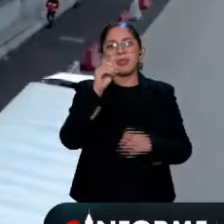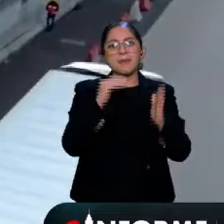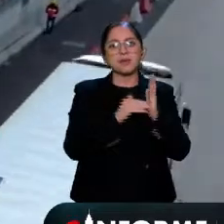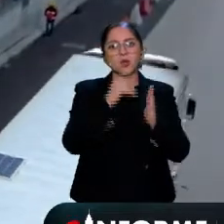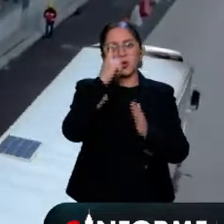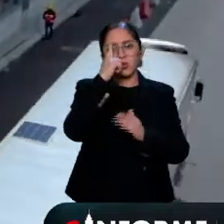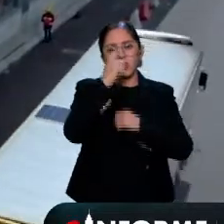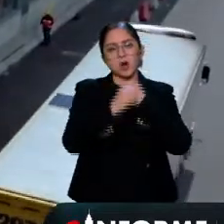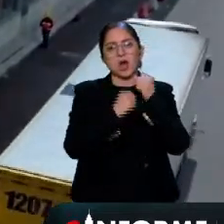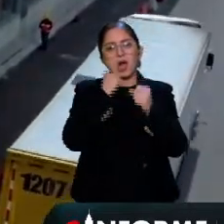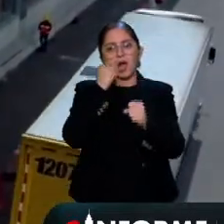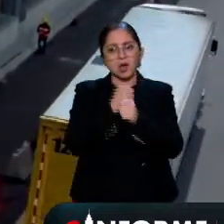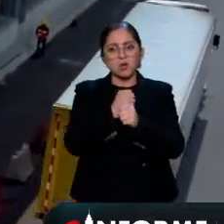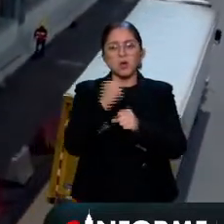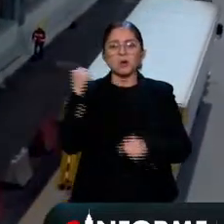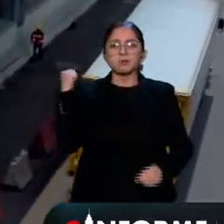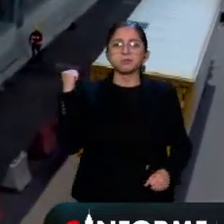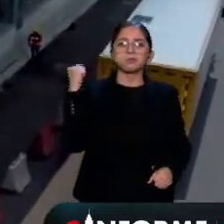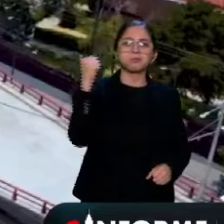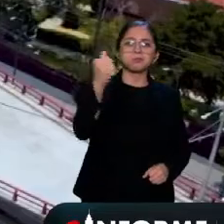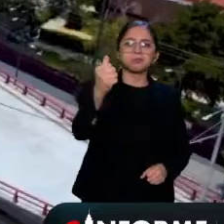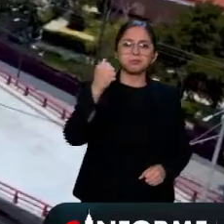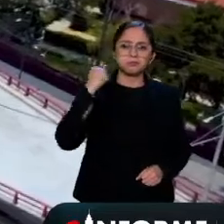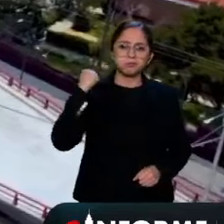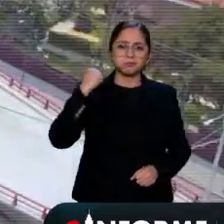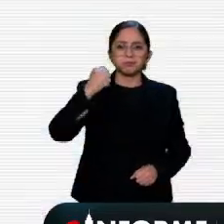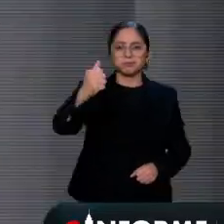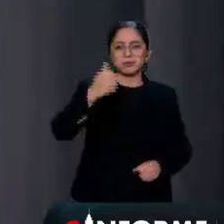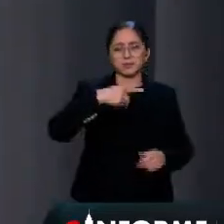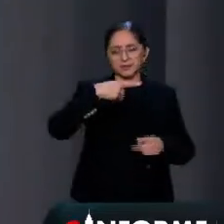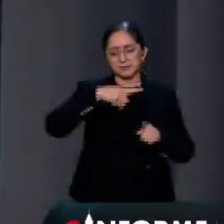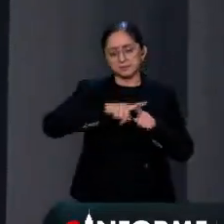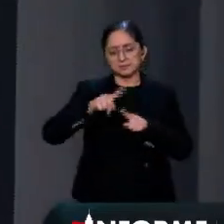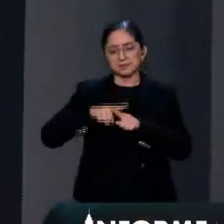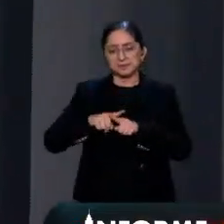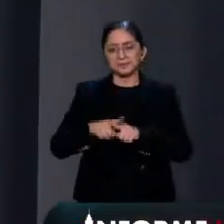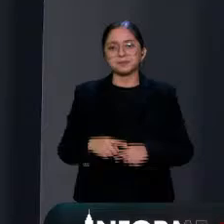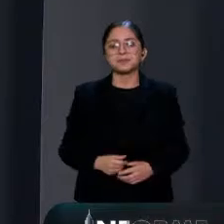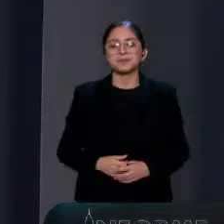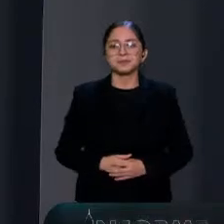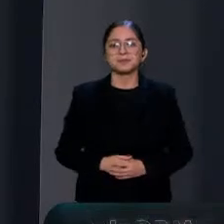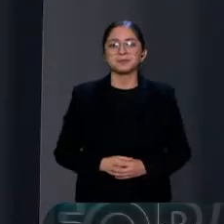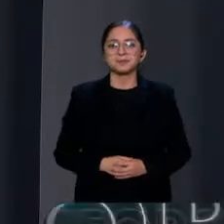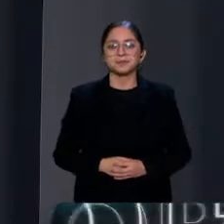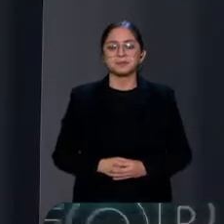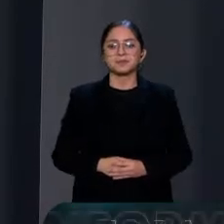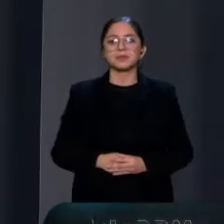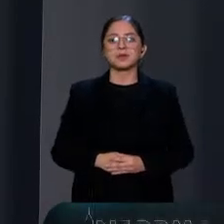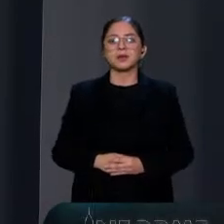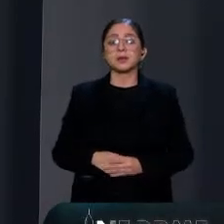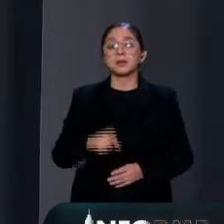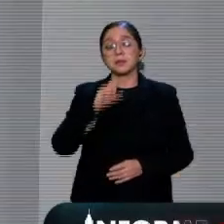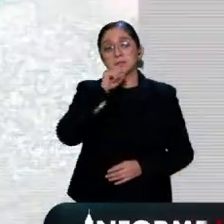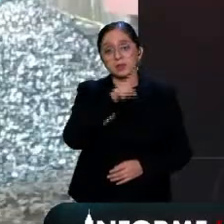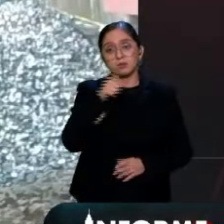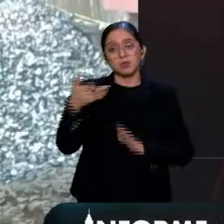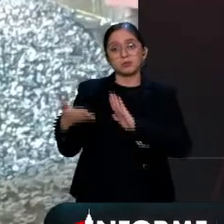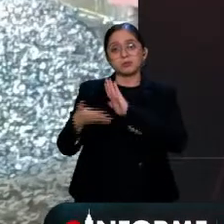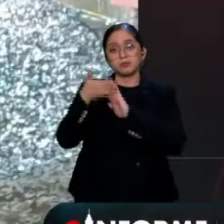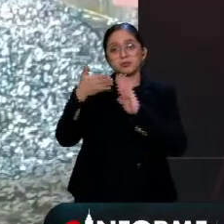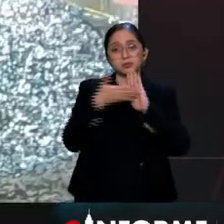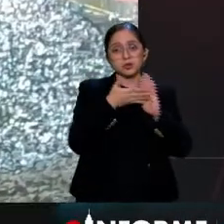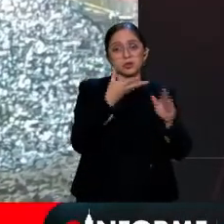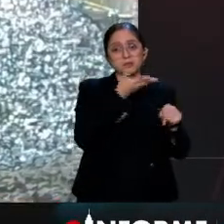y tiene capacidad hasta 120 mil bueno y en más de movilidad las obras de modernización también